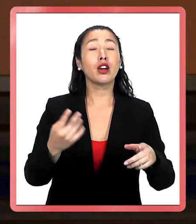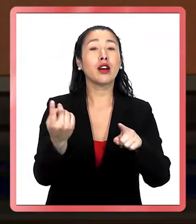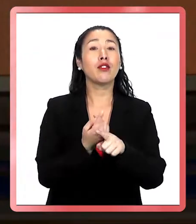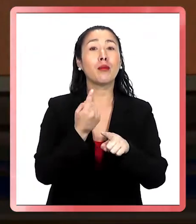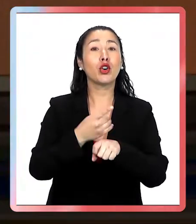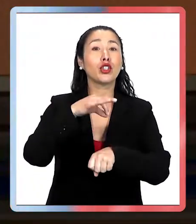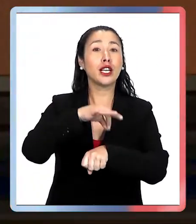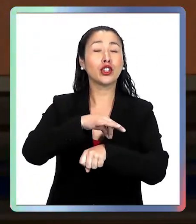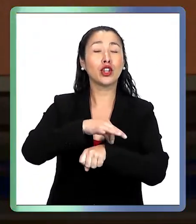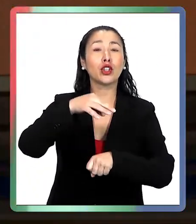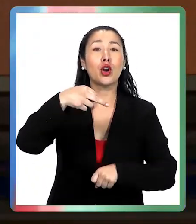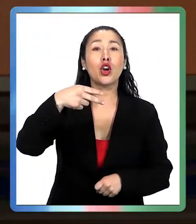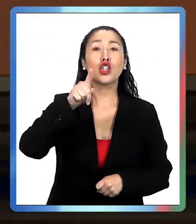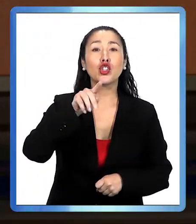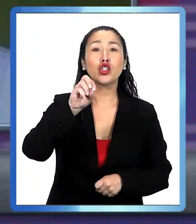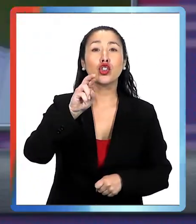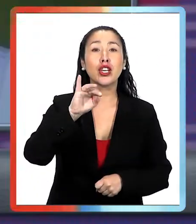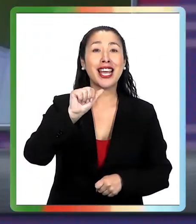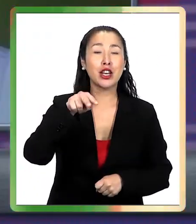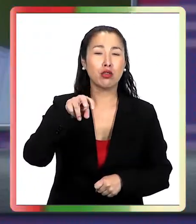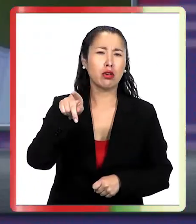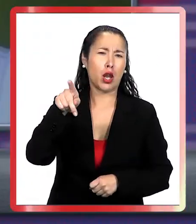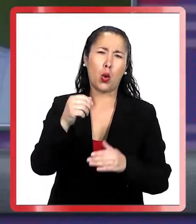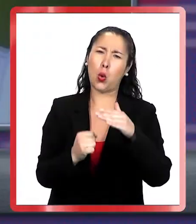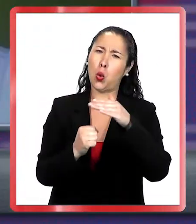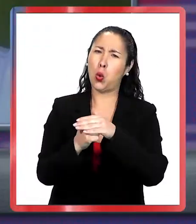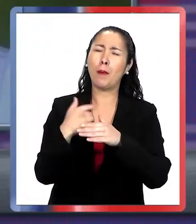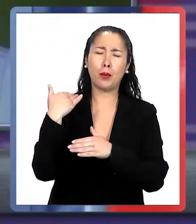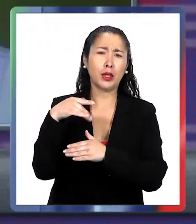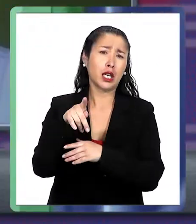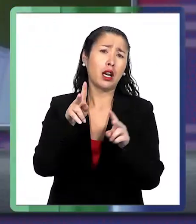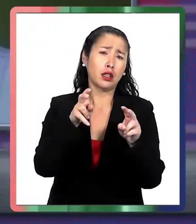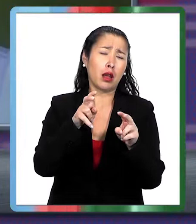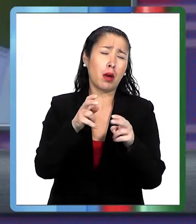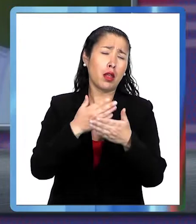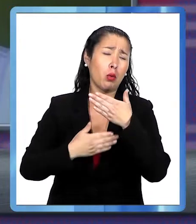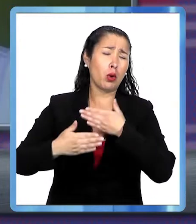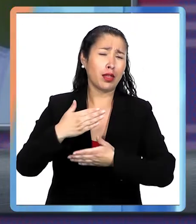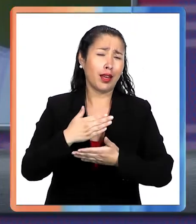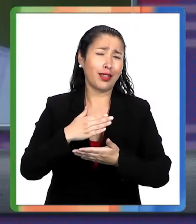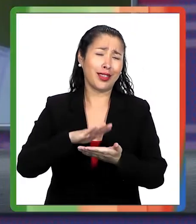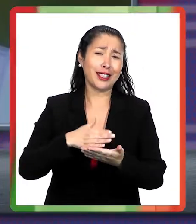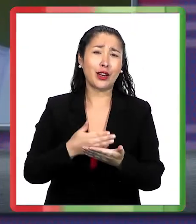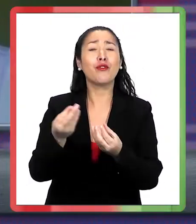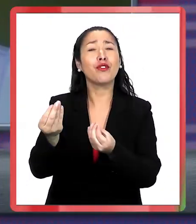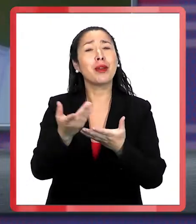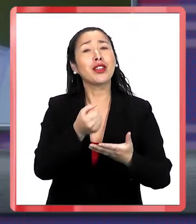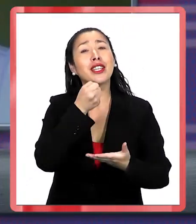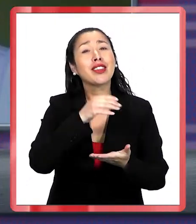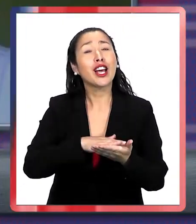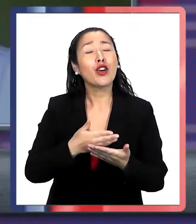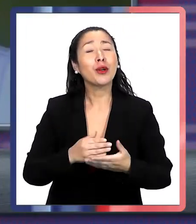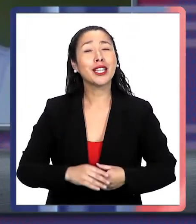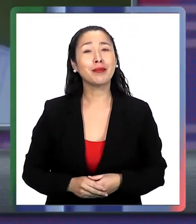Vamos a conversar con el doctor Humberto Soriano, que es una autoridad en este tema. ¿Cómo está, doctor? Bienvenido a esta